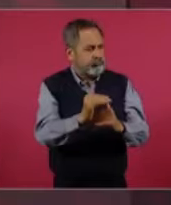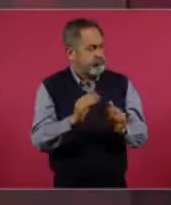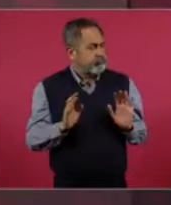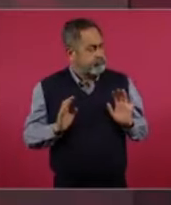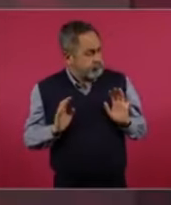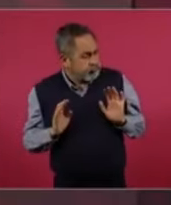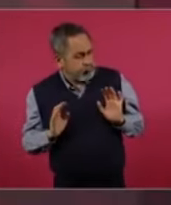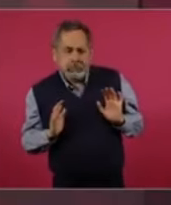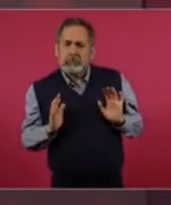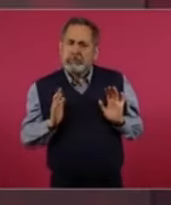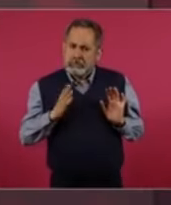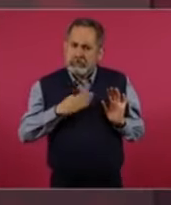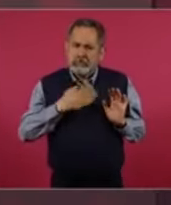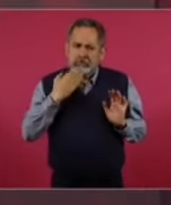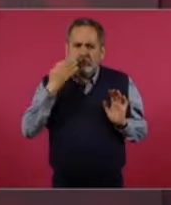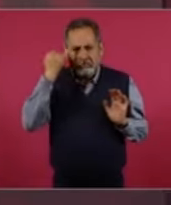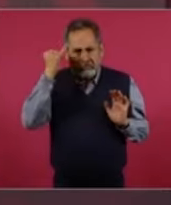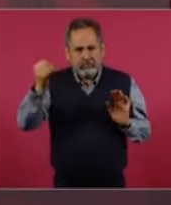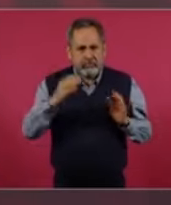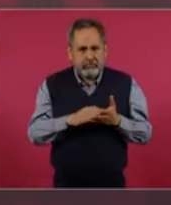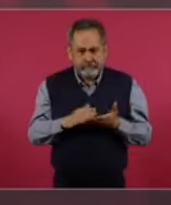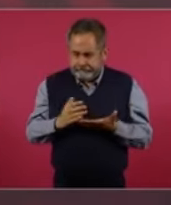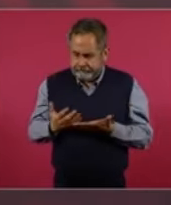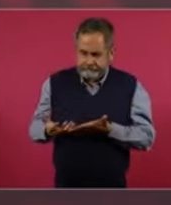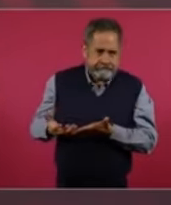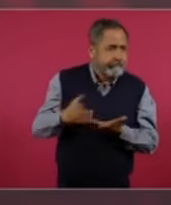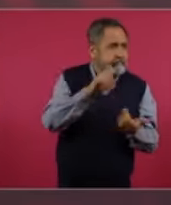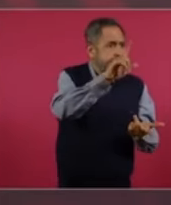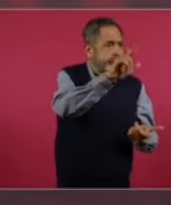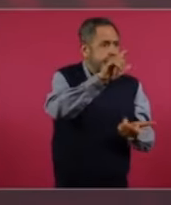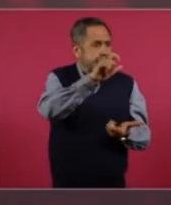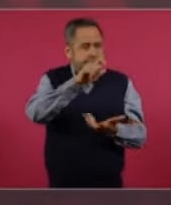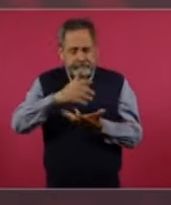que ingresa a la hacienda pública.